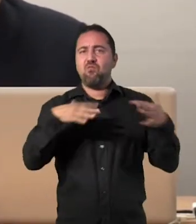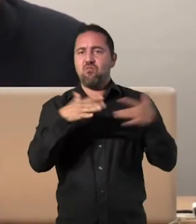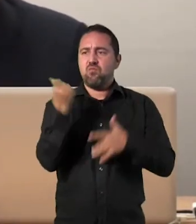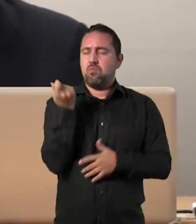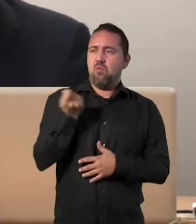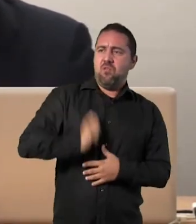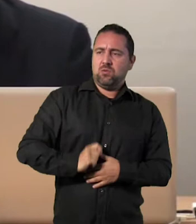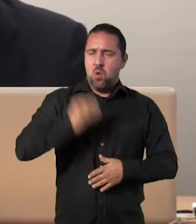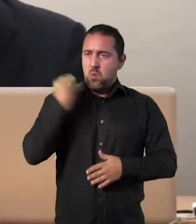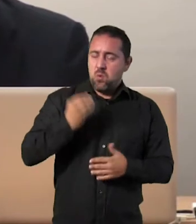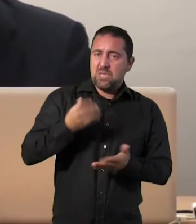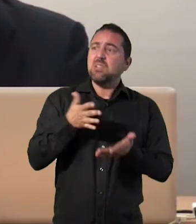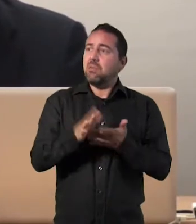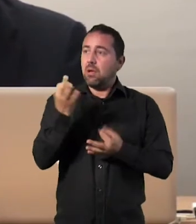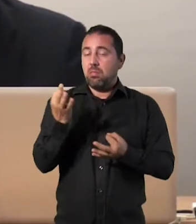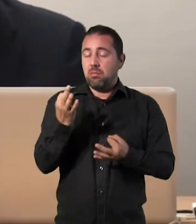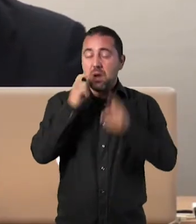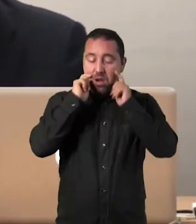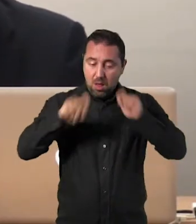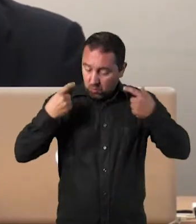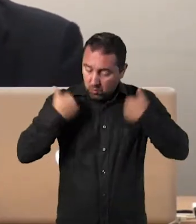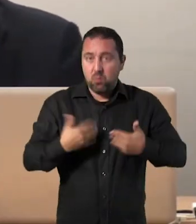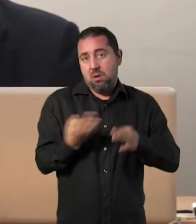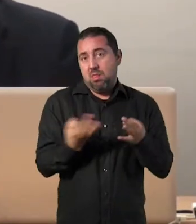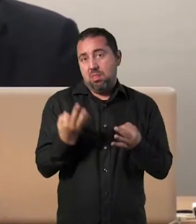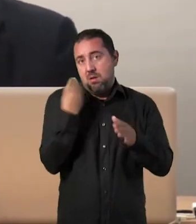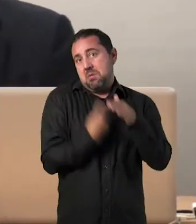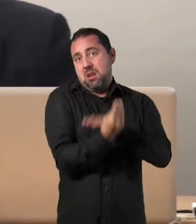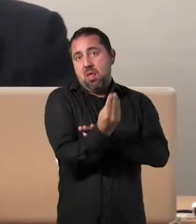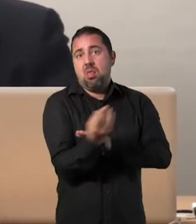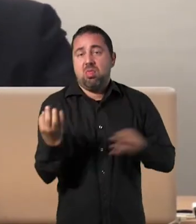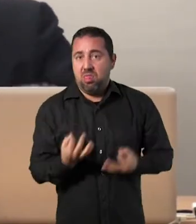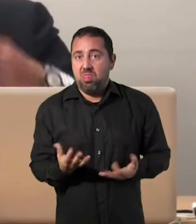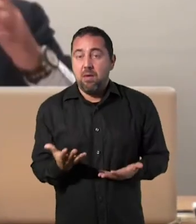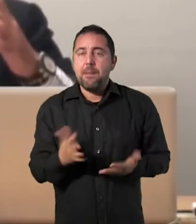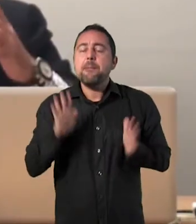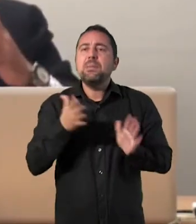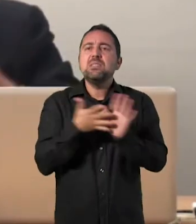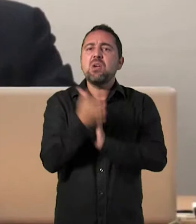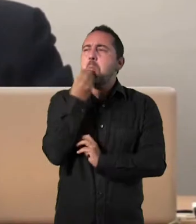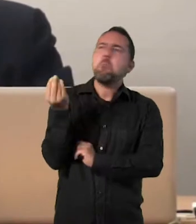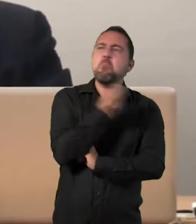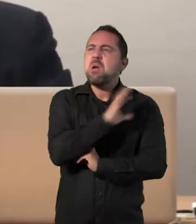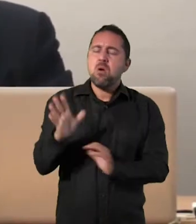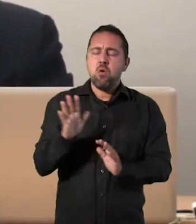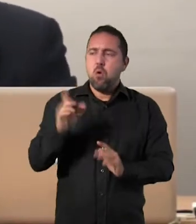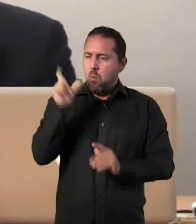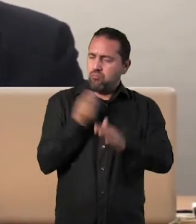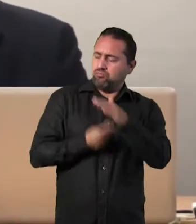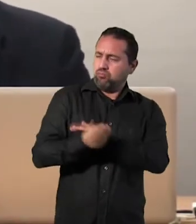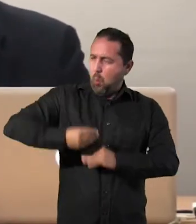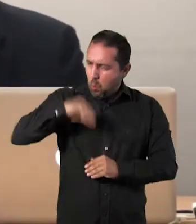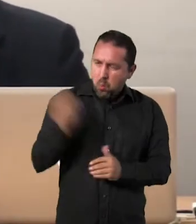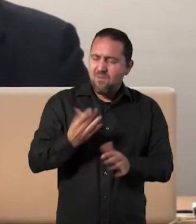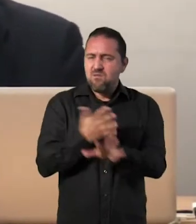hay quien hacer. Pero desde luego el mejor futbolista de élite que haya nacido, si no se ha entrenado a tope,